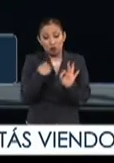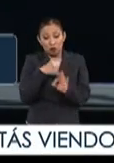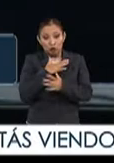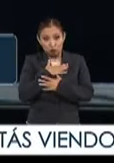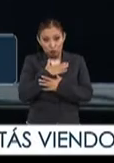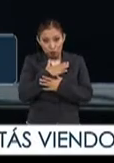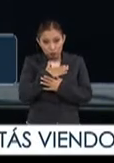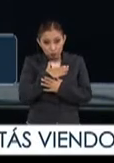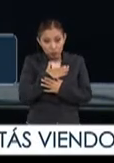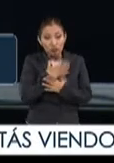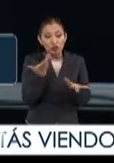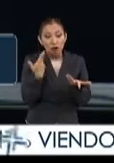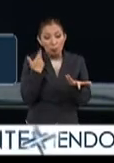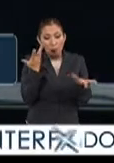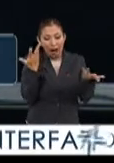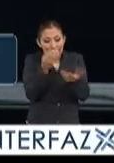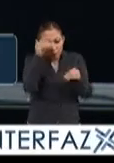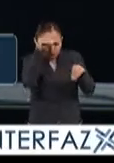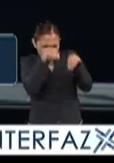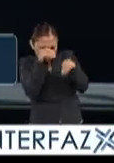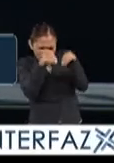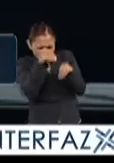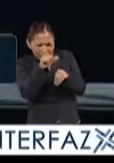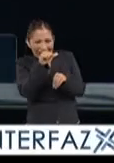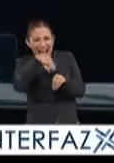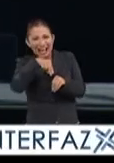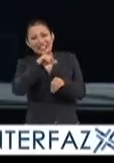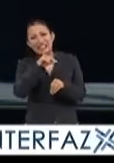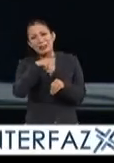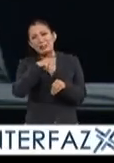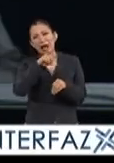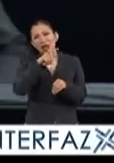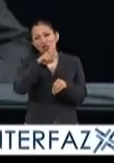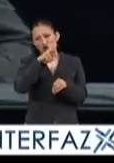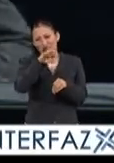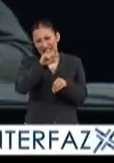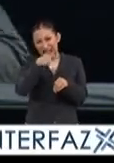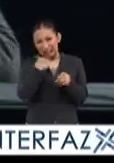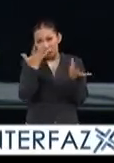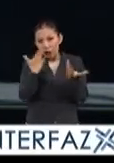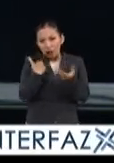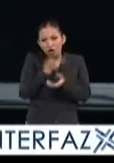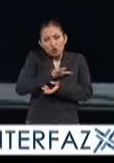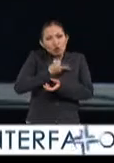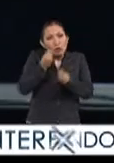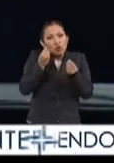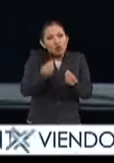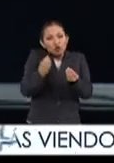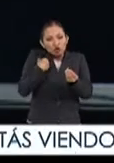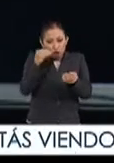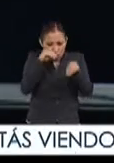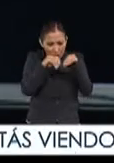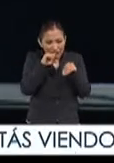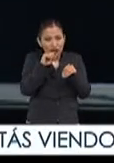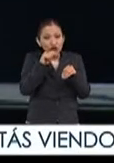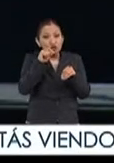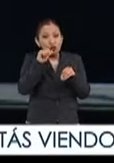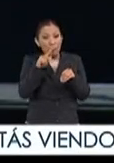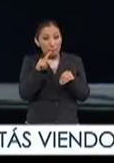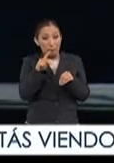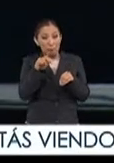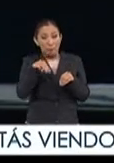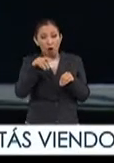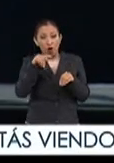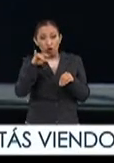como como animadores o o que nos nos atrae mucho la animación stop motion lo